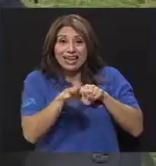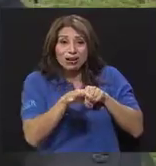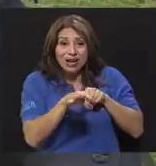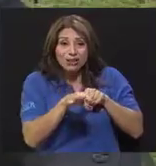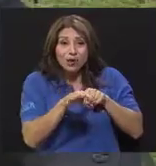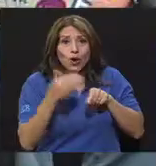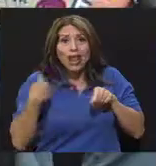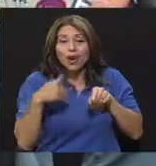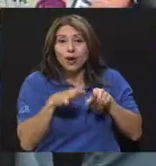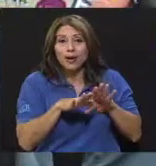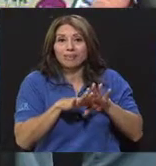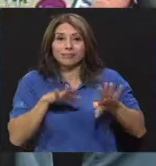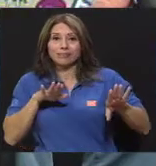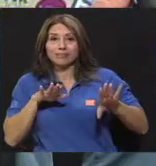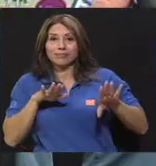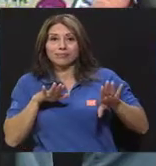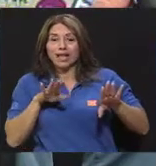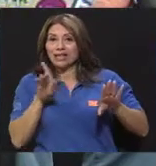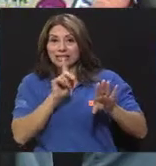sin uso de condón,